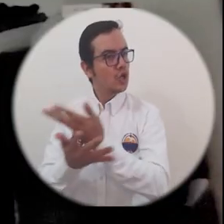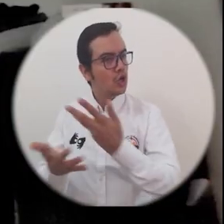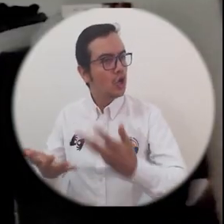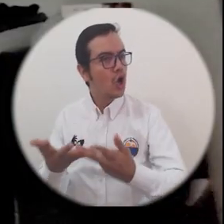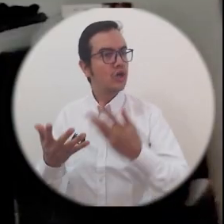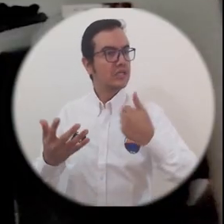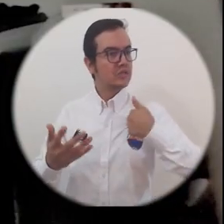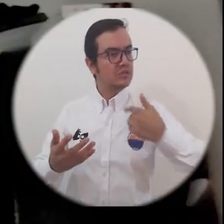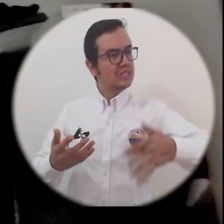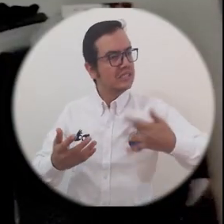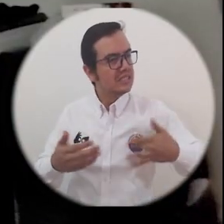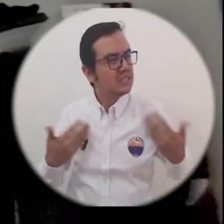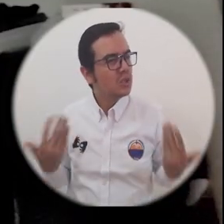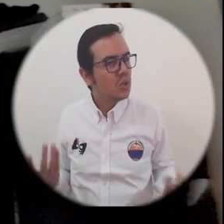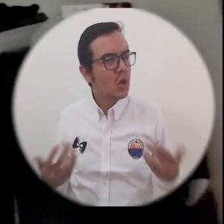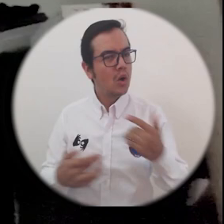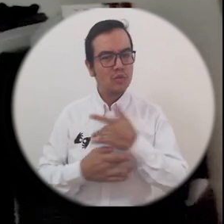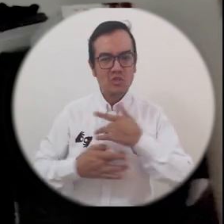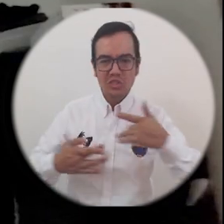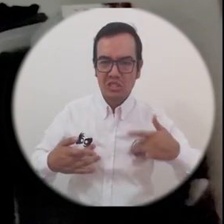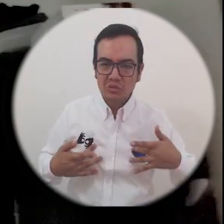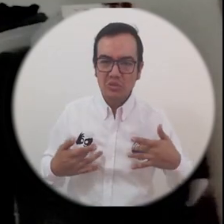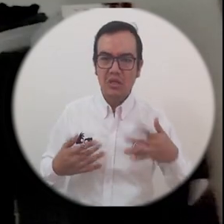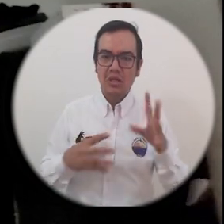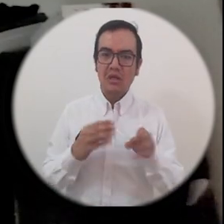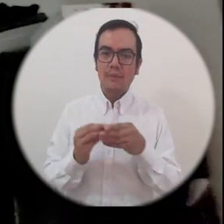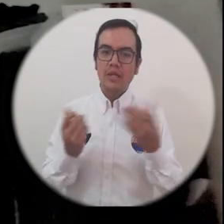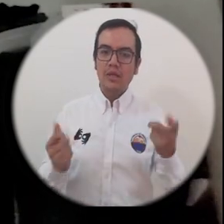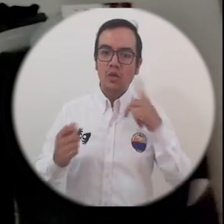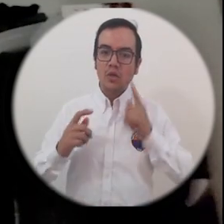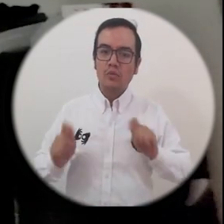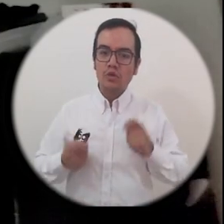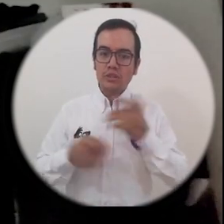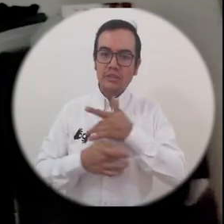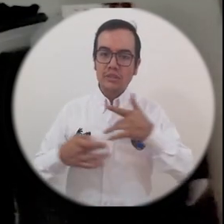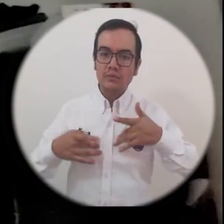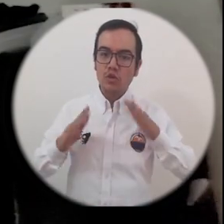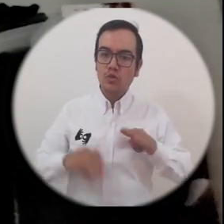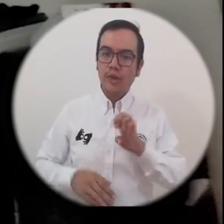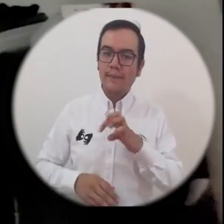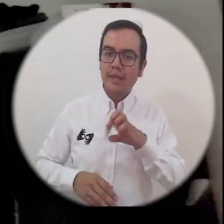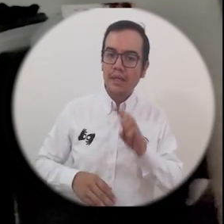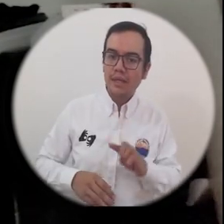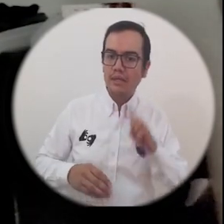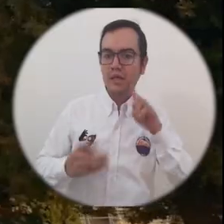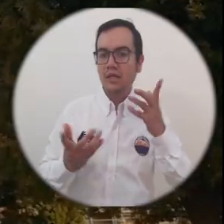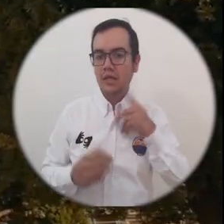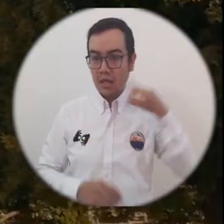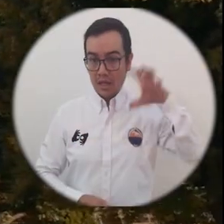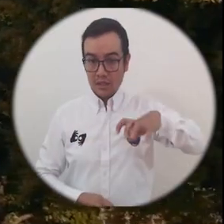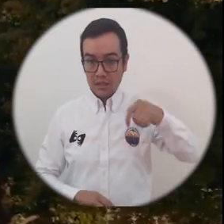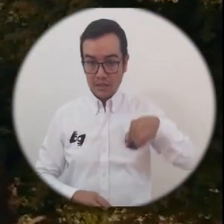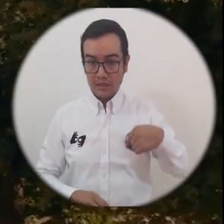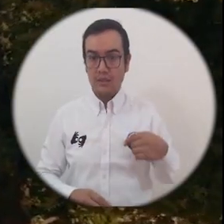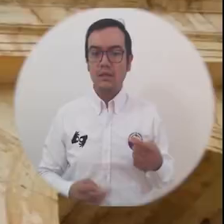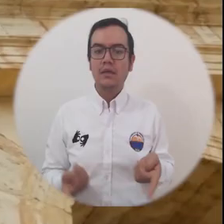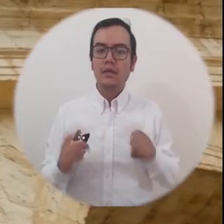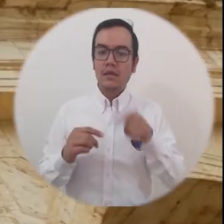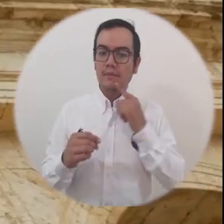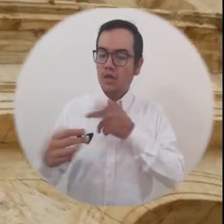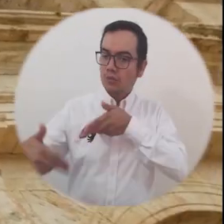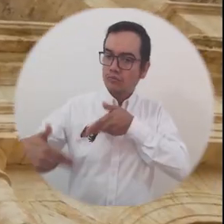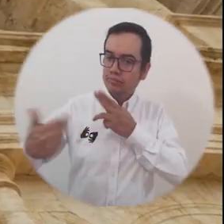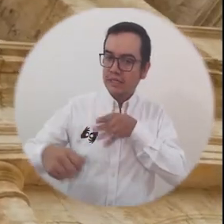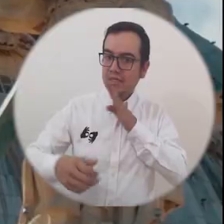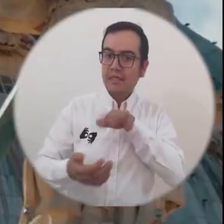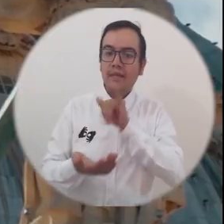estar muy pendiente a cómo es nuestro estado de salud reportes sobre nuestro seguro médico internacional cuáles son las líneas de atención estuvimos realizando